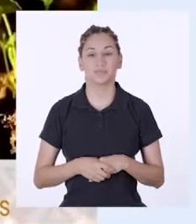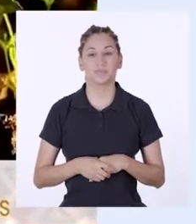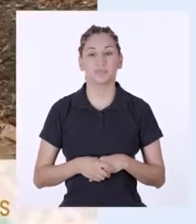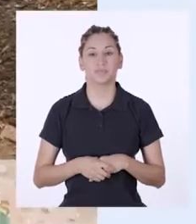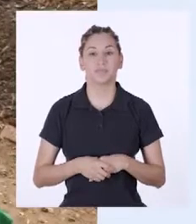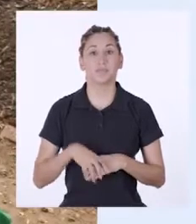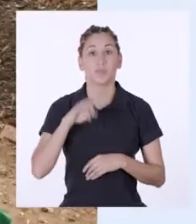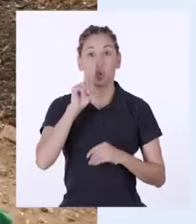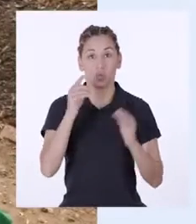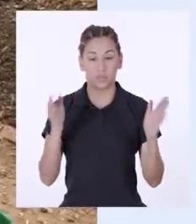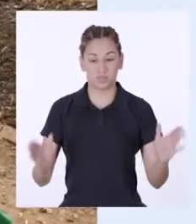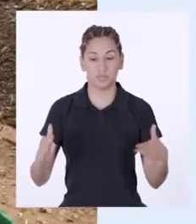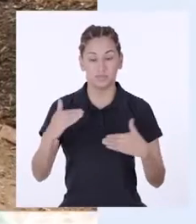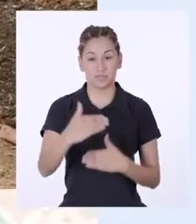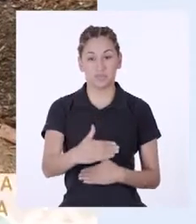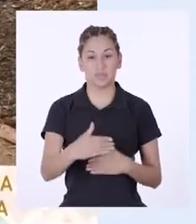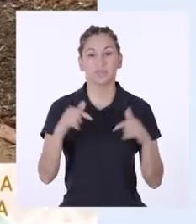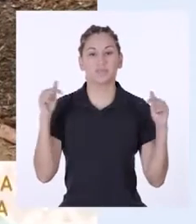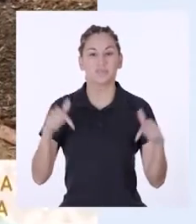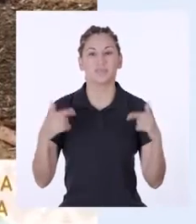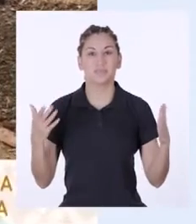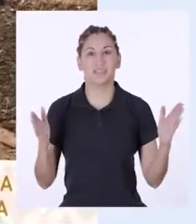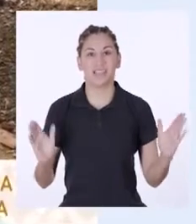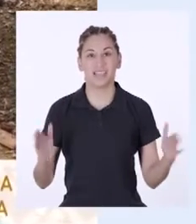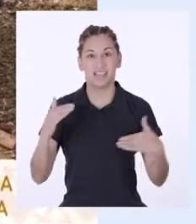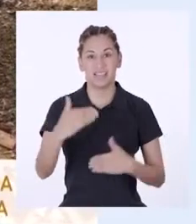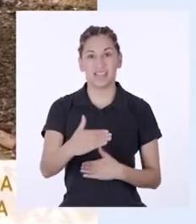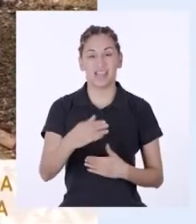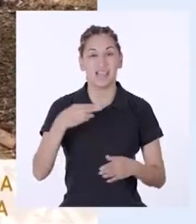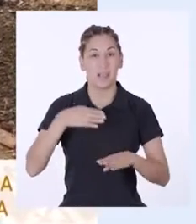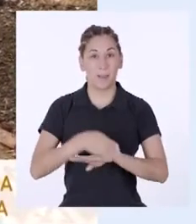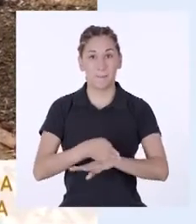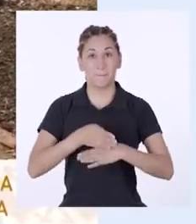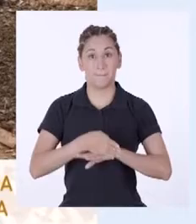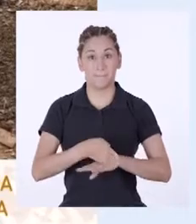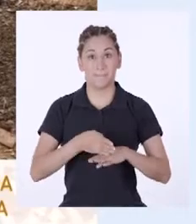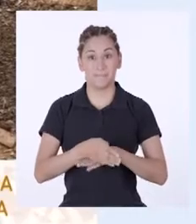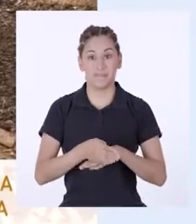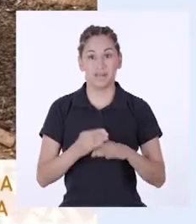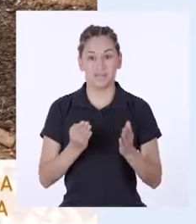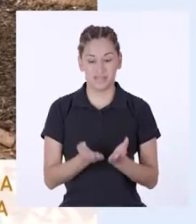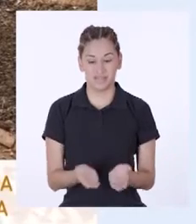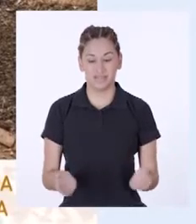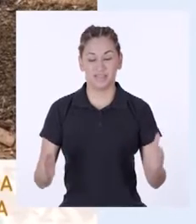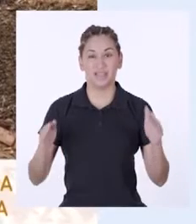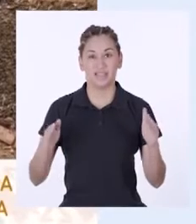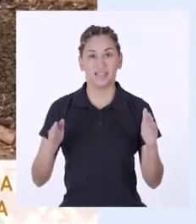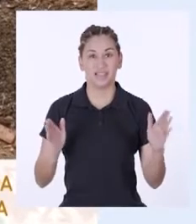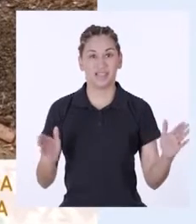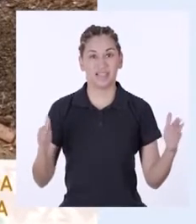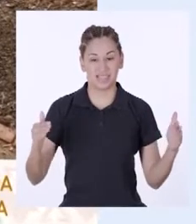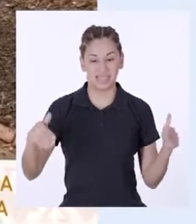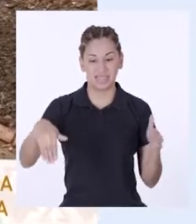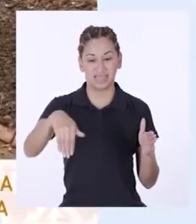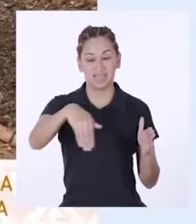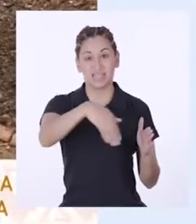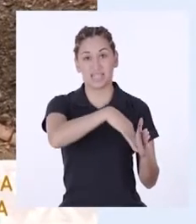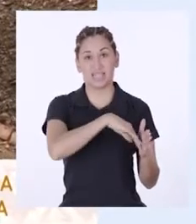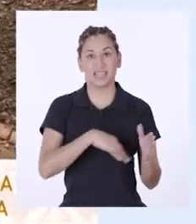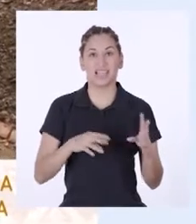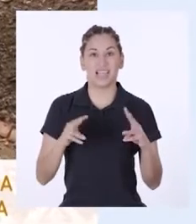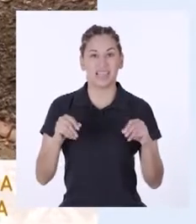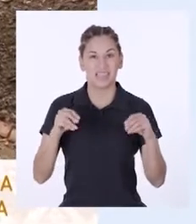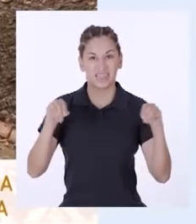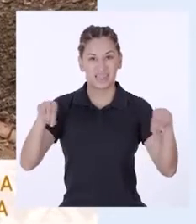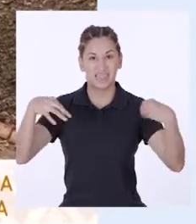Un recipiente. En este caso usamos una java de madera acondicionada con cartones por los costados, un retazo de